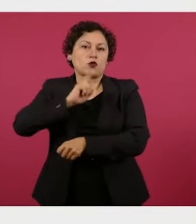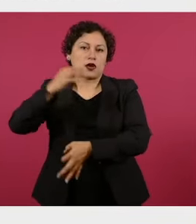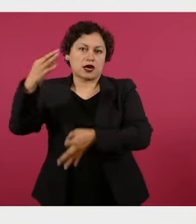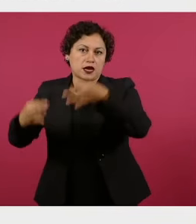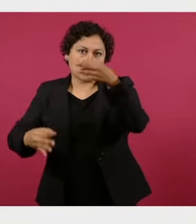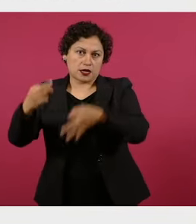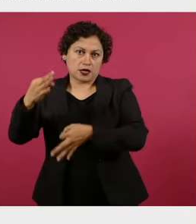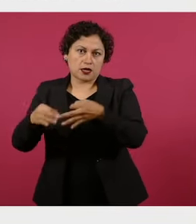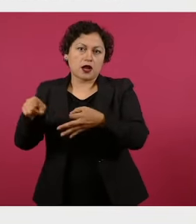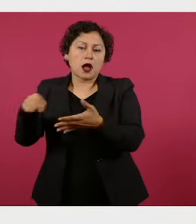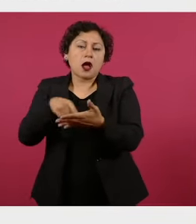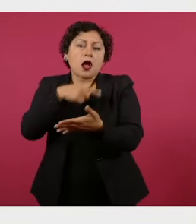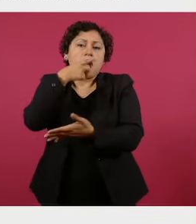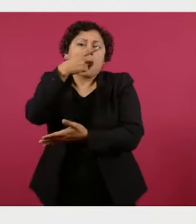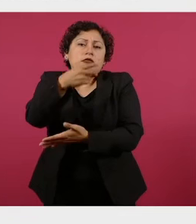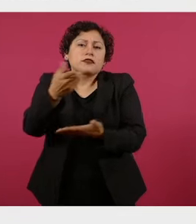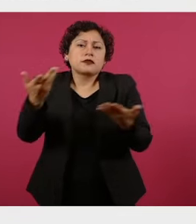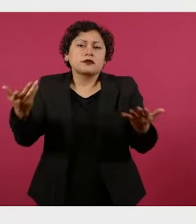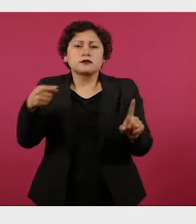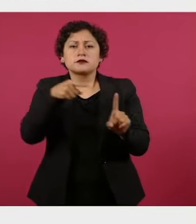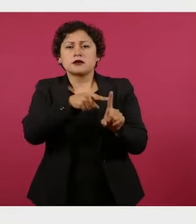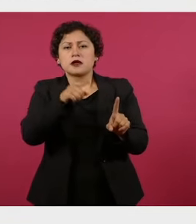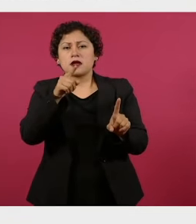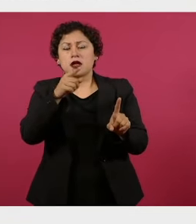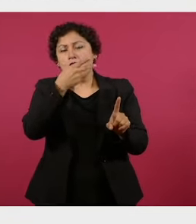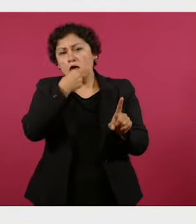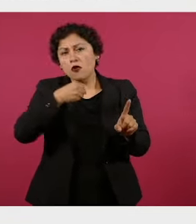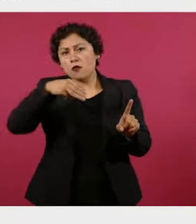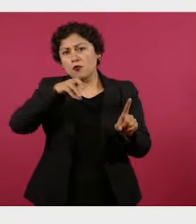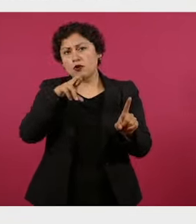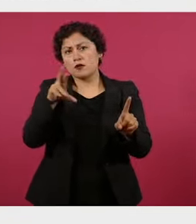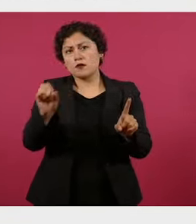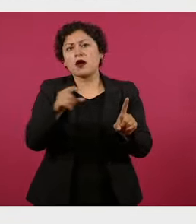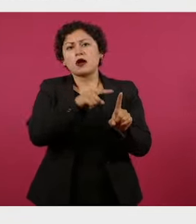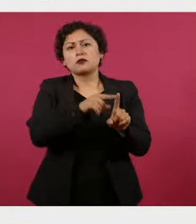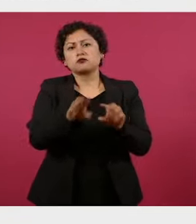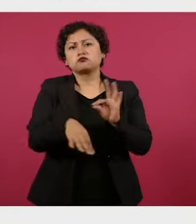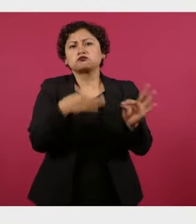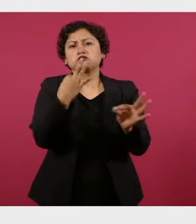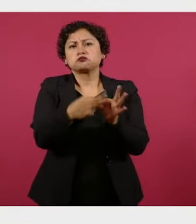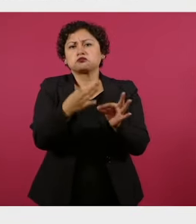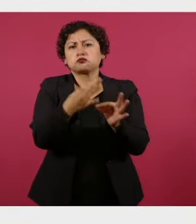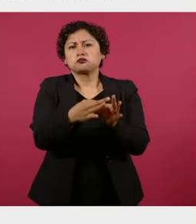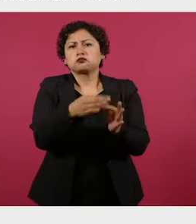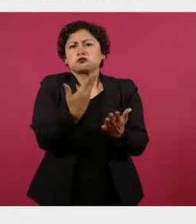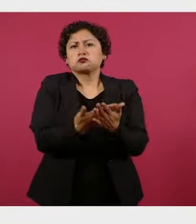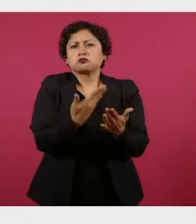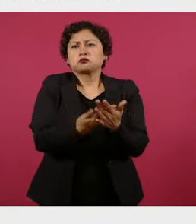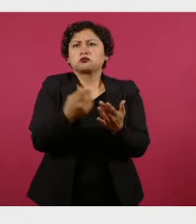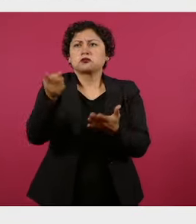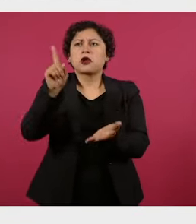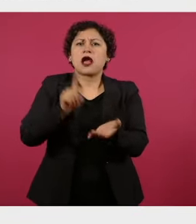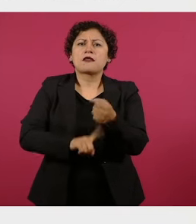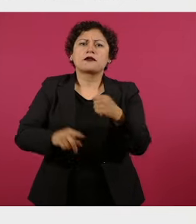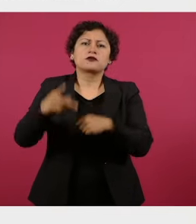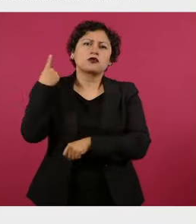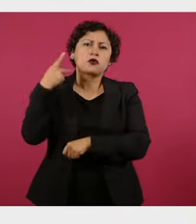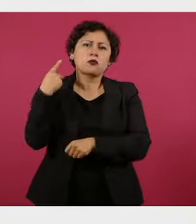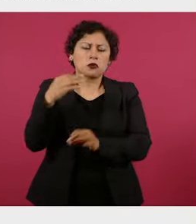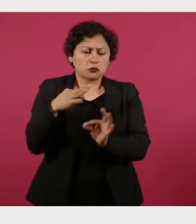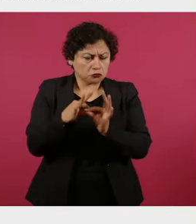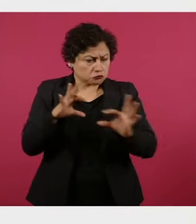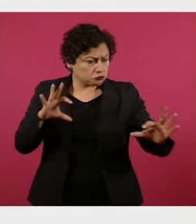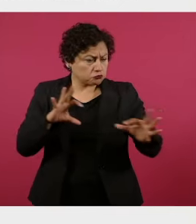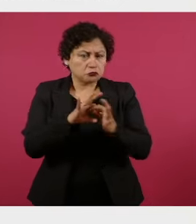consideró que Mario Plutarco acreditó su arraigo domiciliario en Puebla y que el Código Nacional